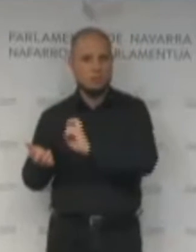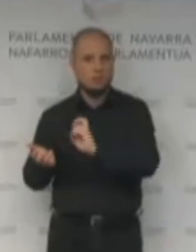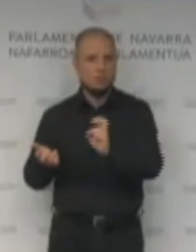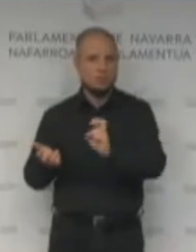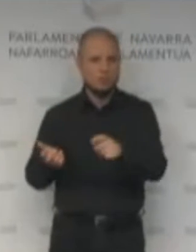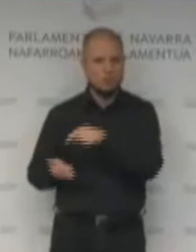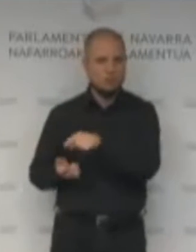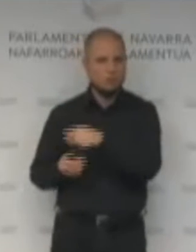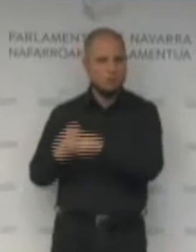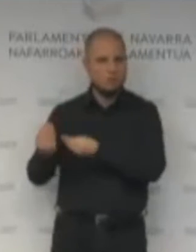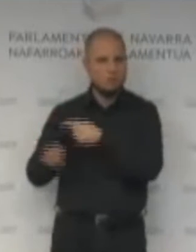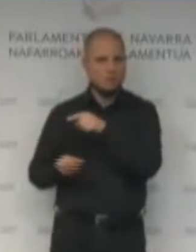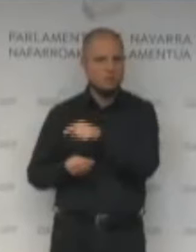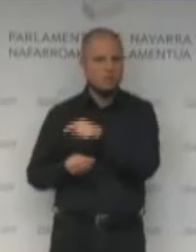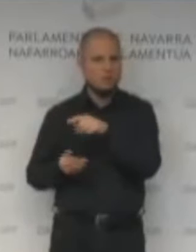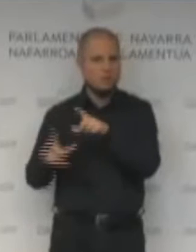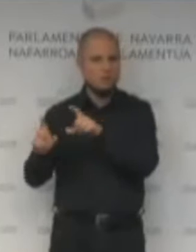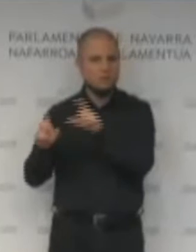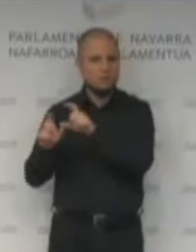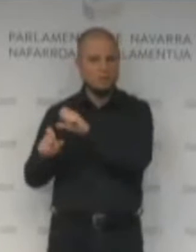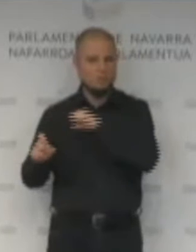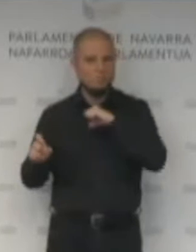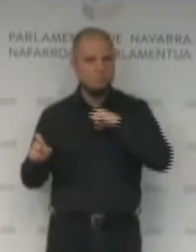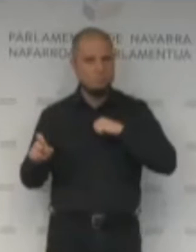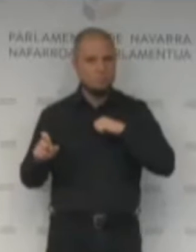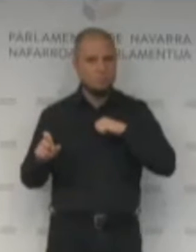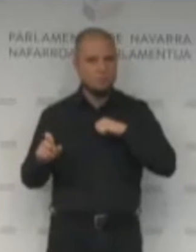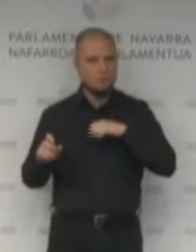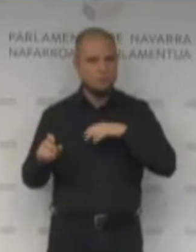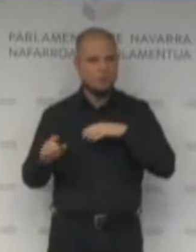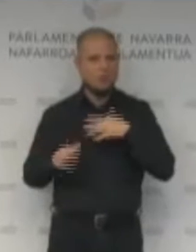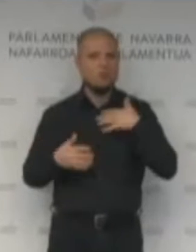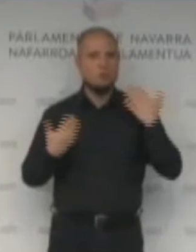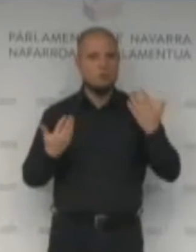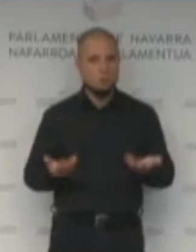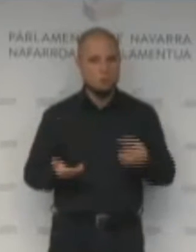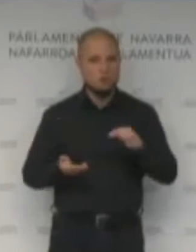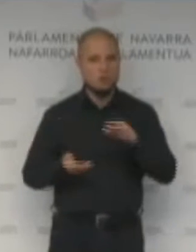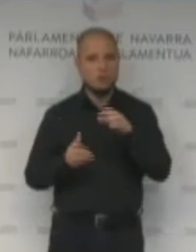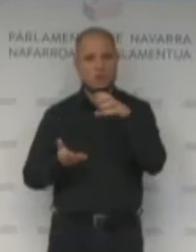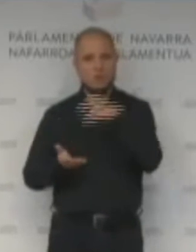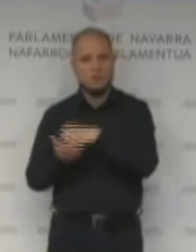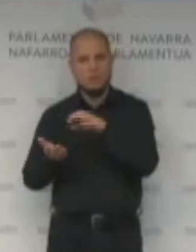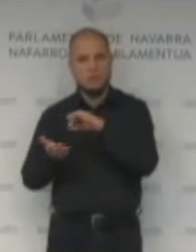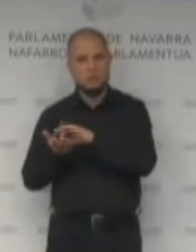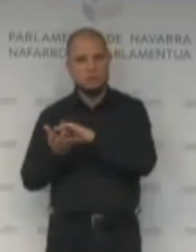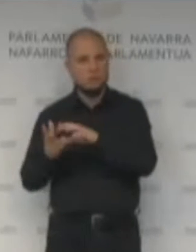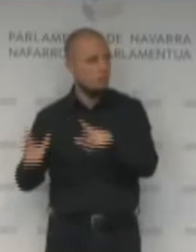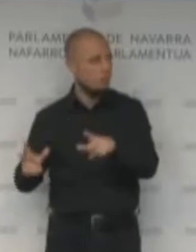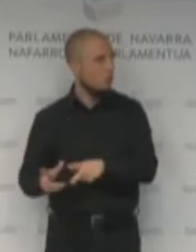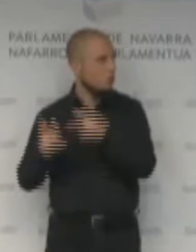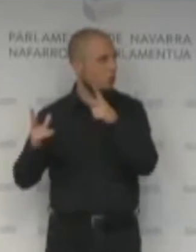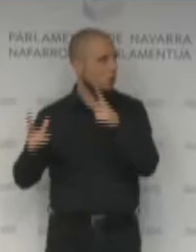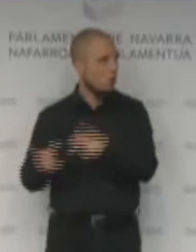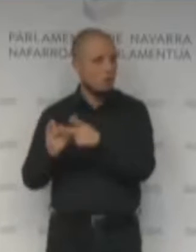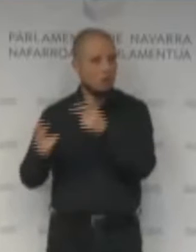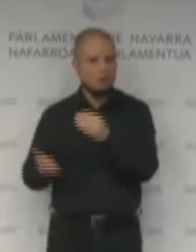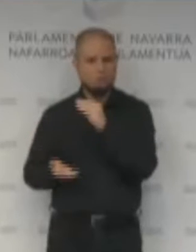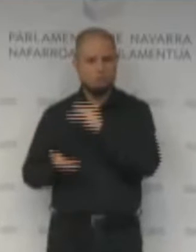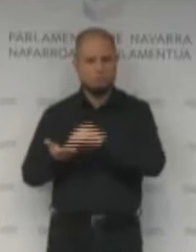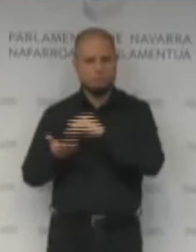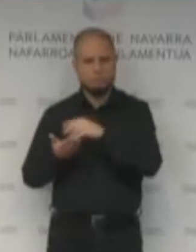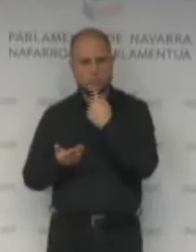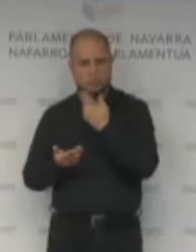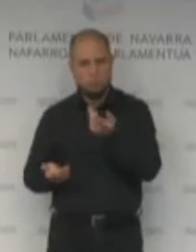entidades privadas, en concreto aquellos de centros de servicios sociales, como se han mencionado en muchas ocasiones aquí de Tudela y